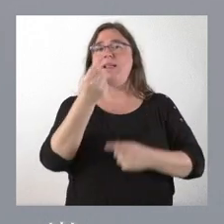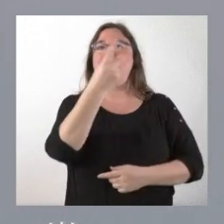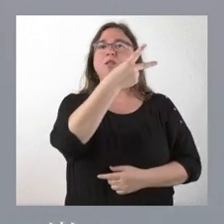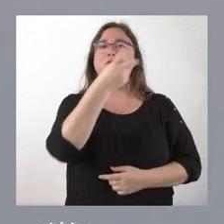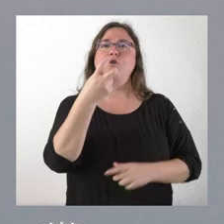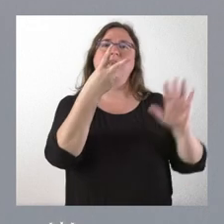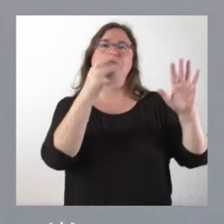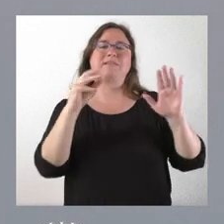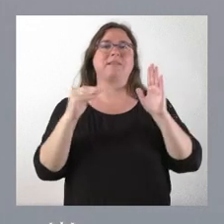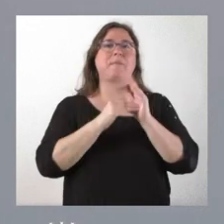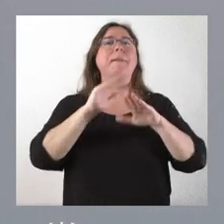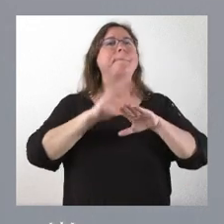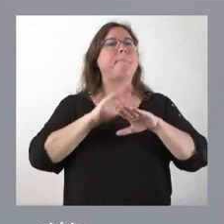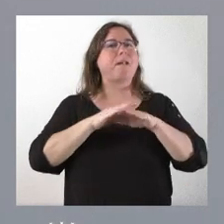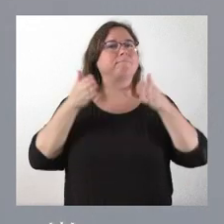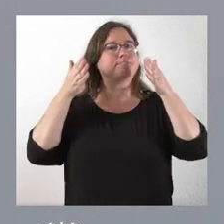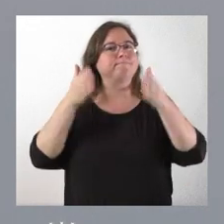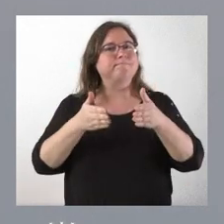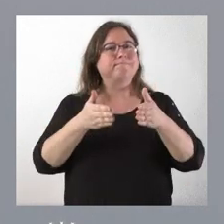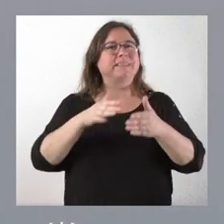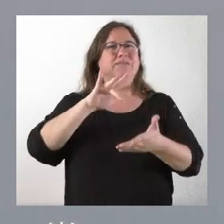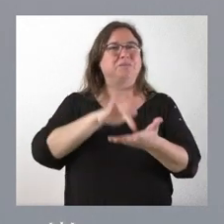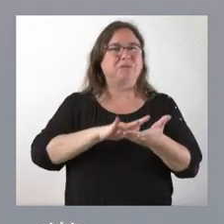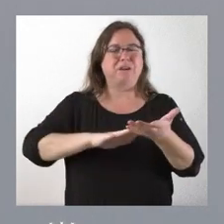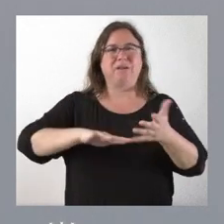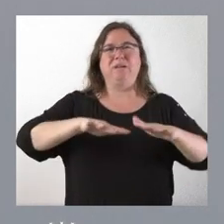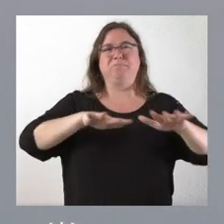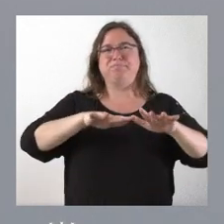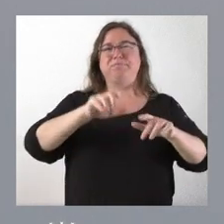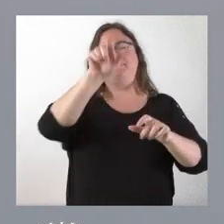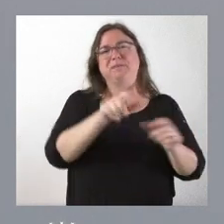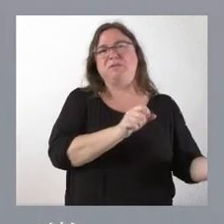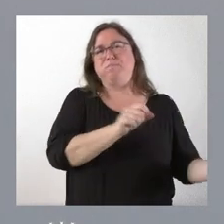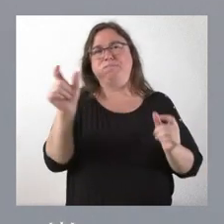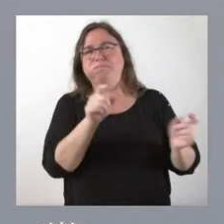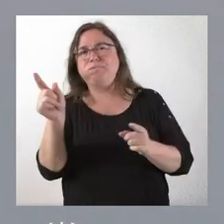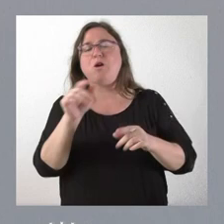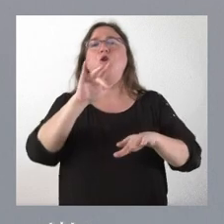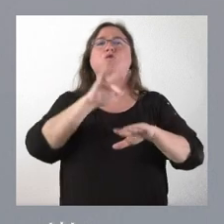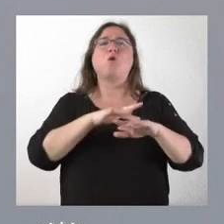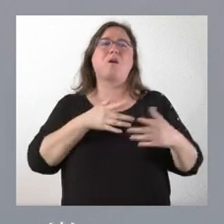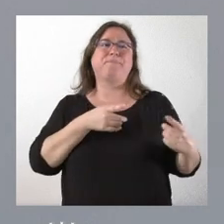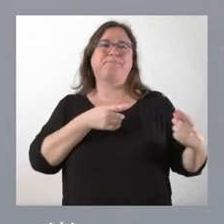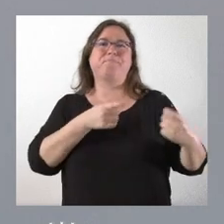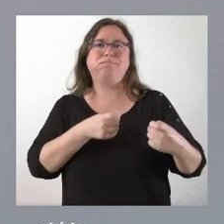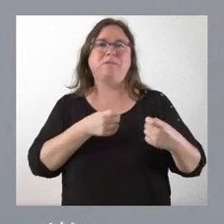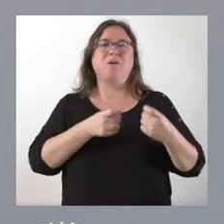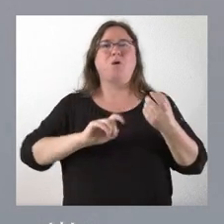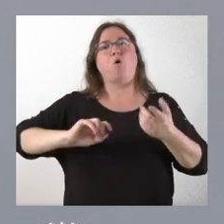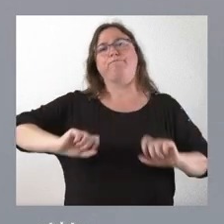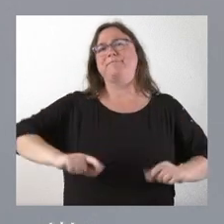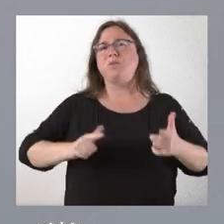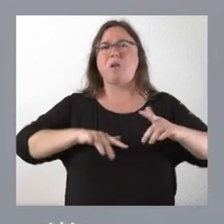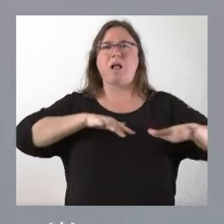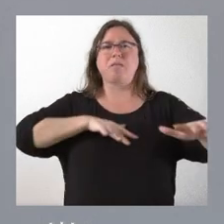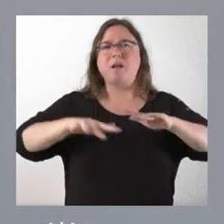.000 euros dirigidos a paliar diversas catástrofes de la población desplazada o afectada por conflictos armados, por catástrofes naturales